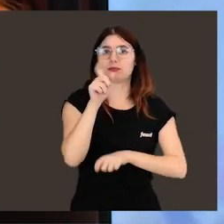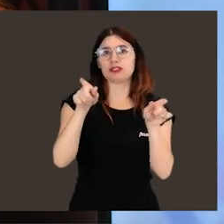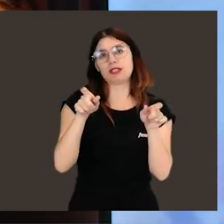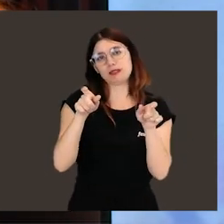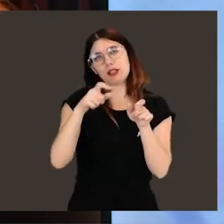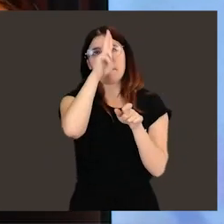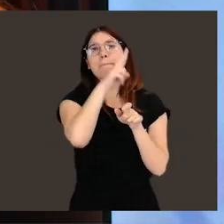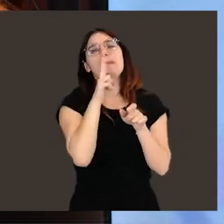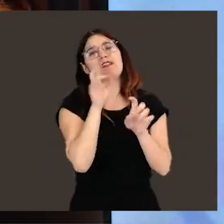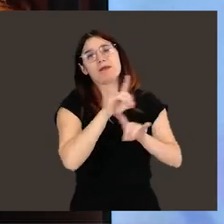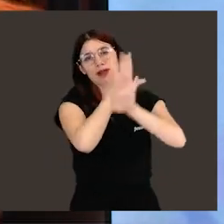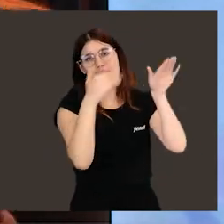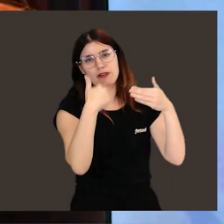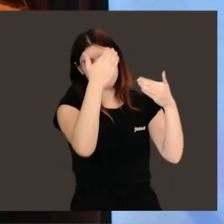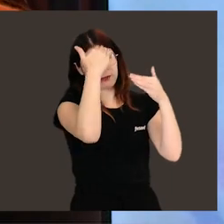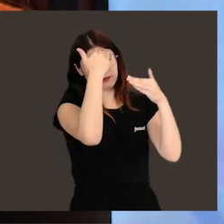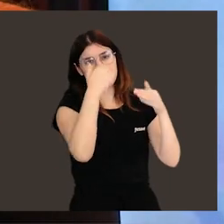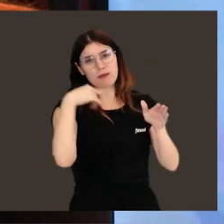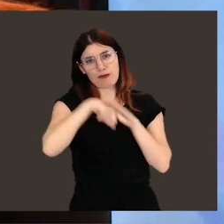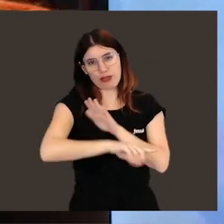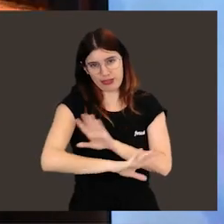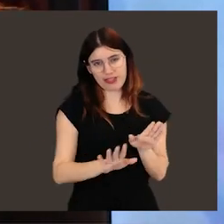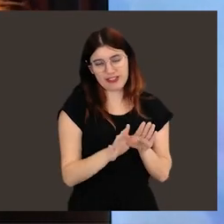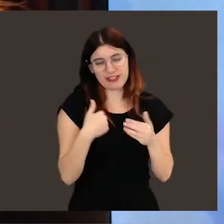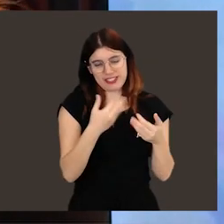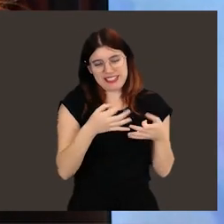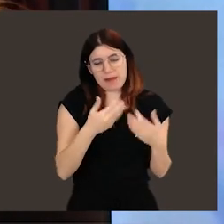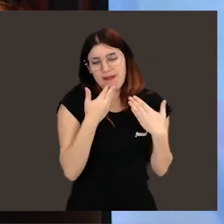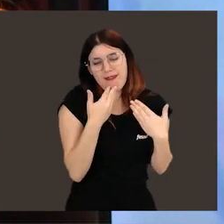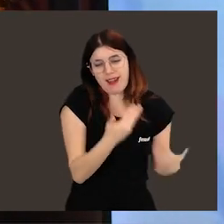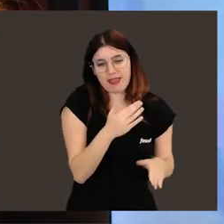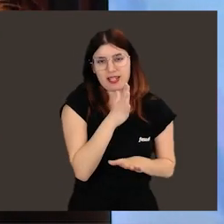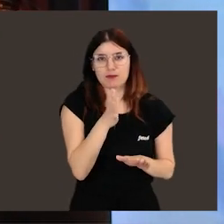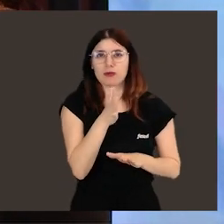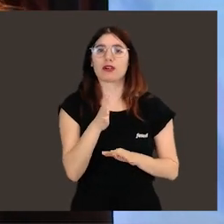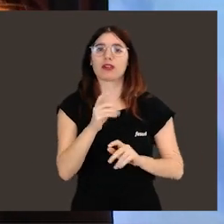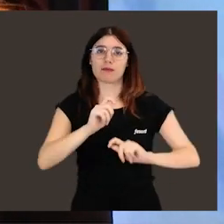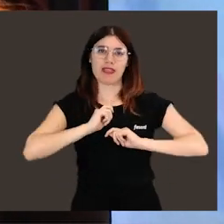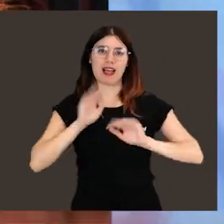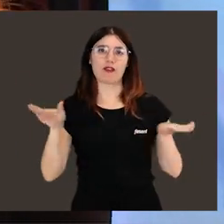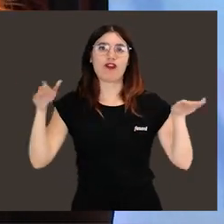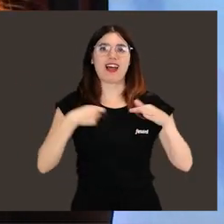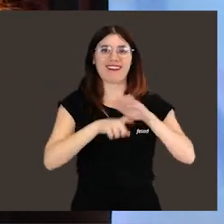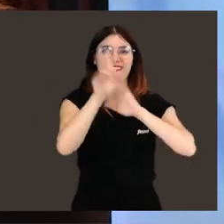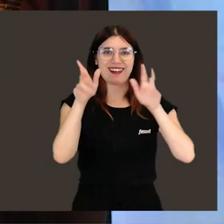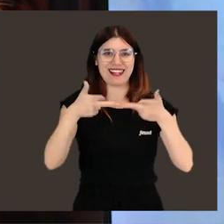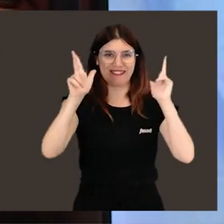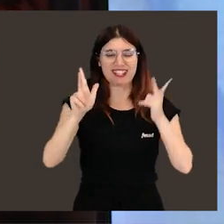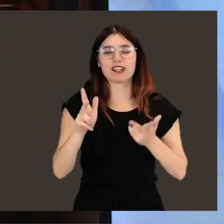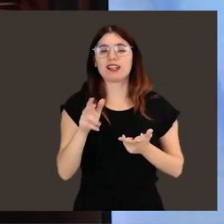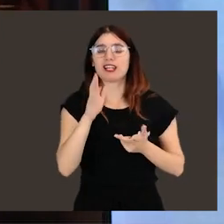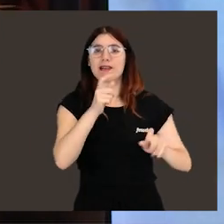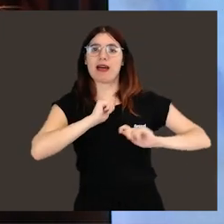caso, las primeras personas que me inspiraron, aparte de mis padres, a los que admiro profundamente y siempre les estaré agradecida por haberme dejado volar